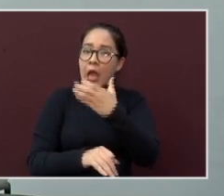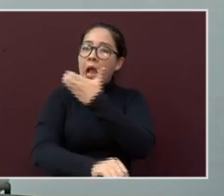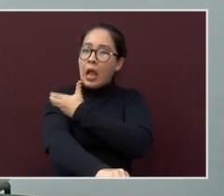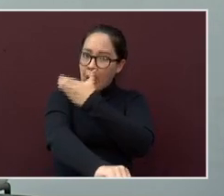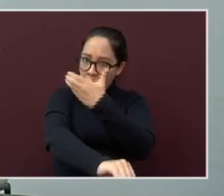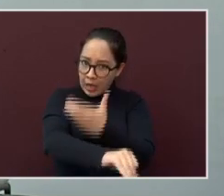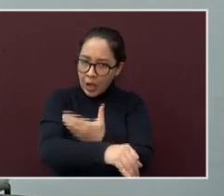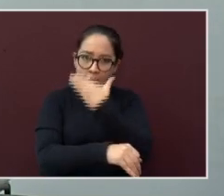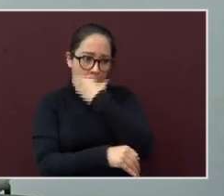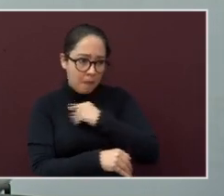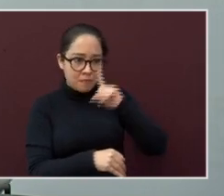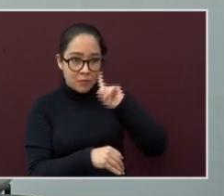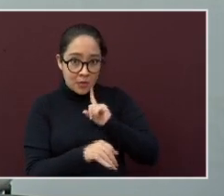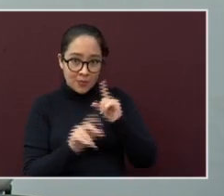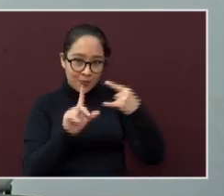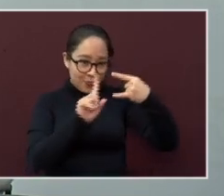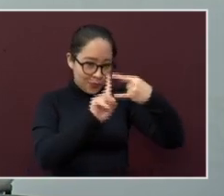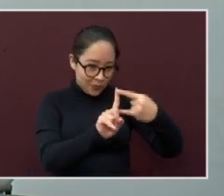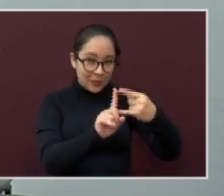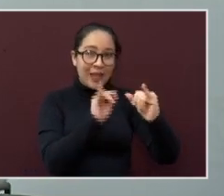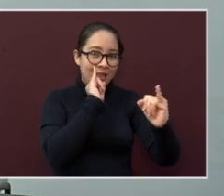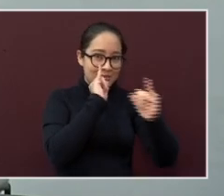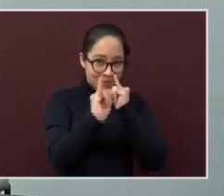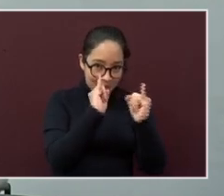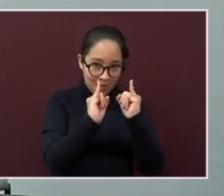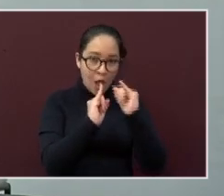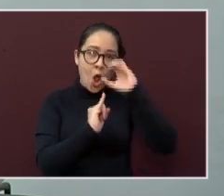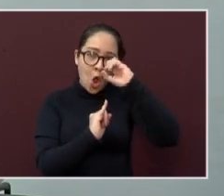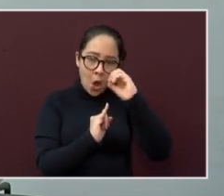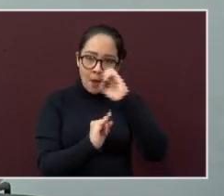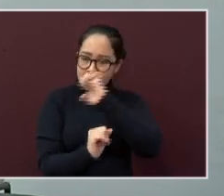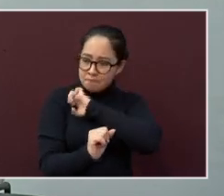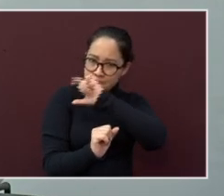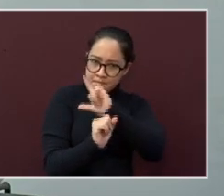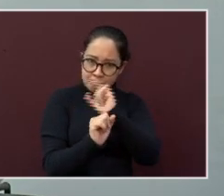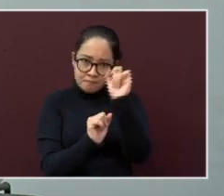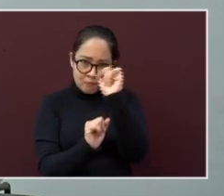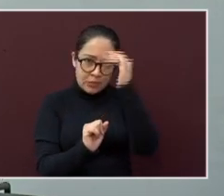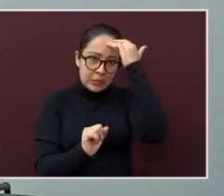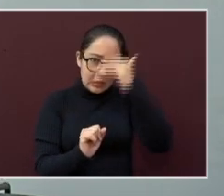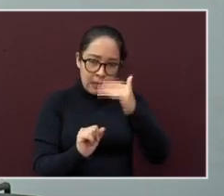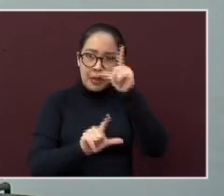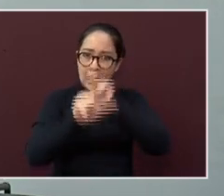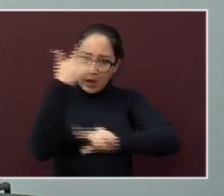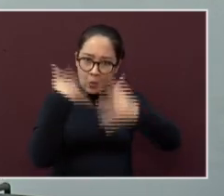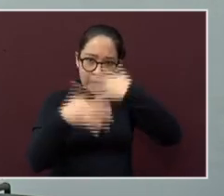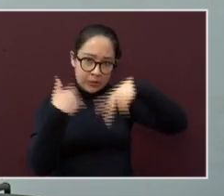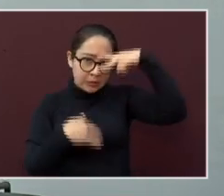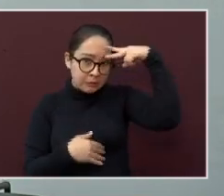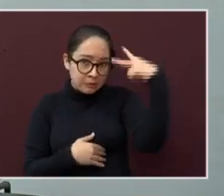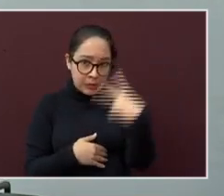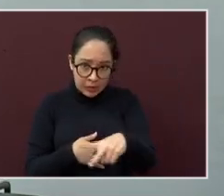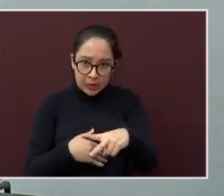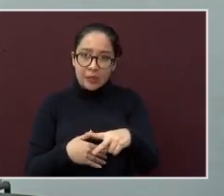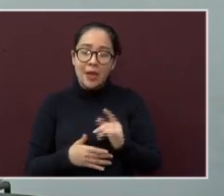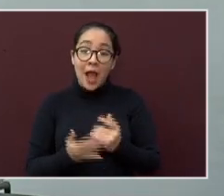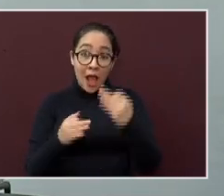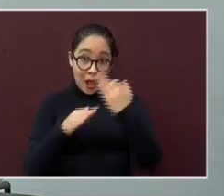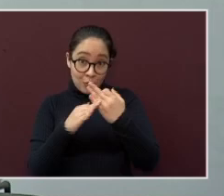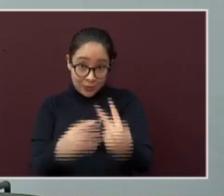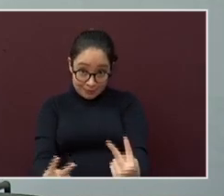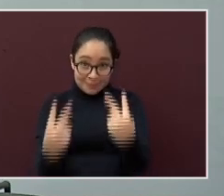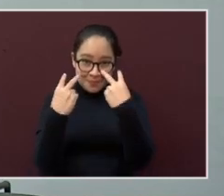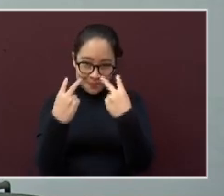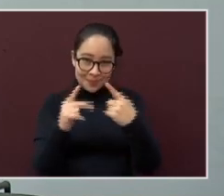y compañeras intérpretes o especialistas en la lengua de señas mexicanas como la que están viendo